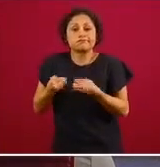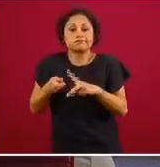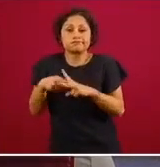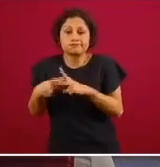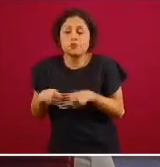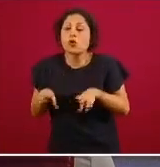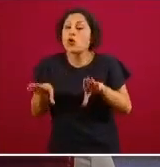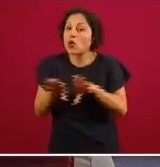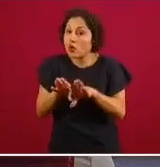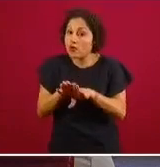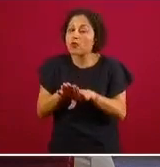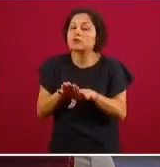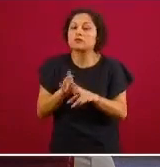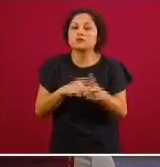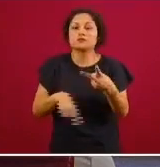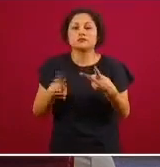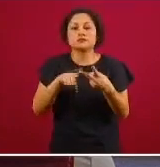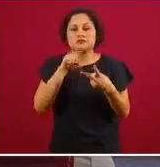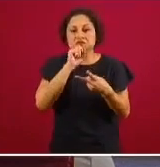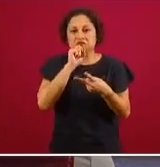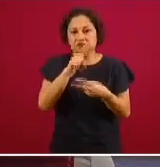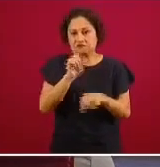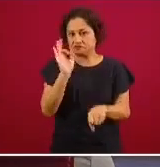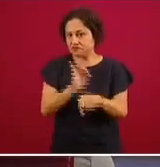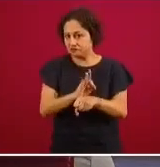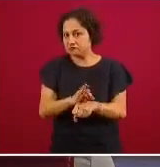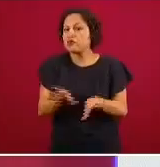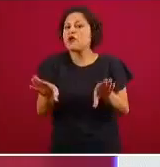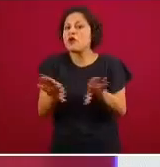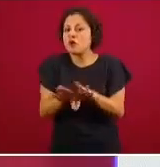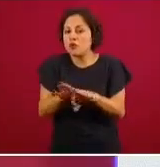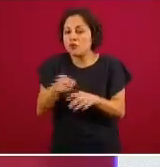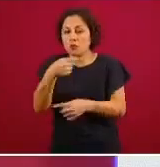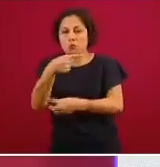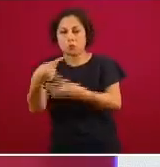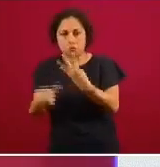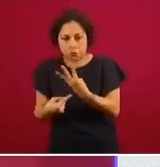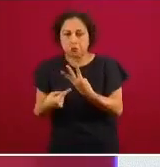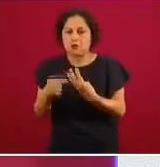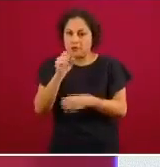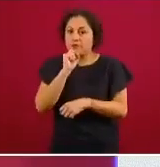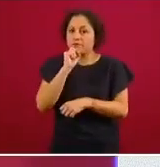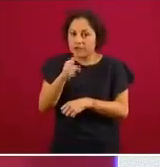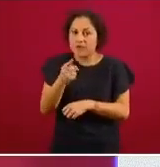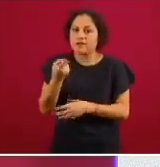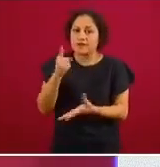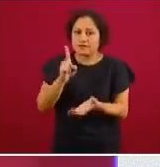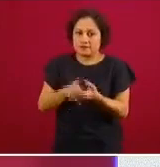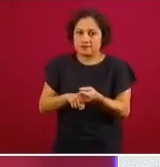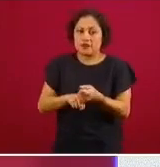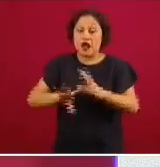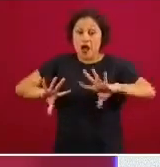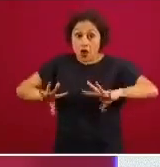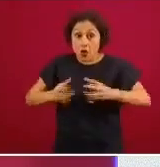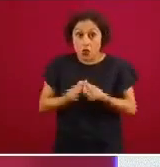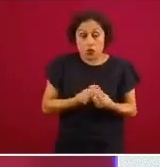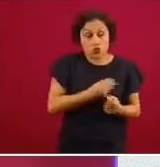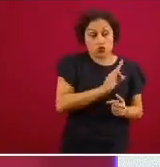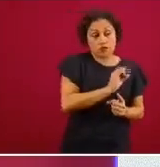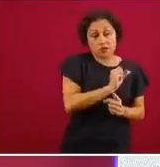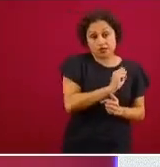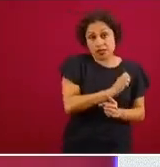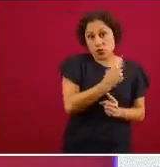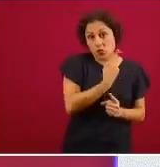también un cambio relevante en el enfoque de la vigilancia epidemiológica sumado a los dos anteriores es decir